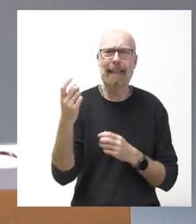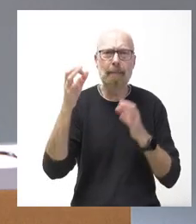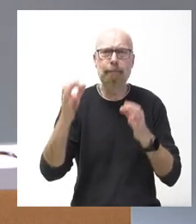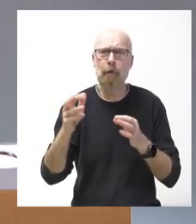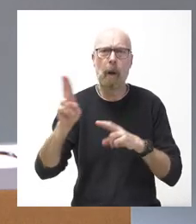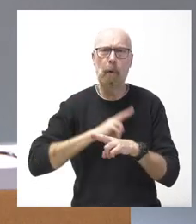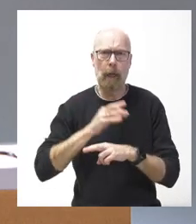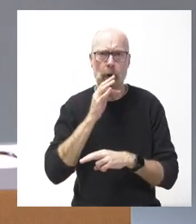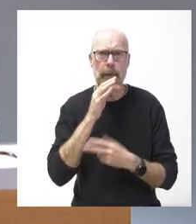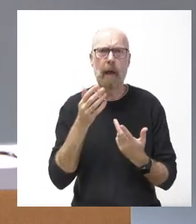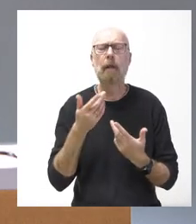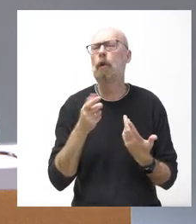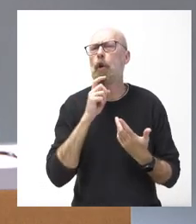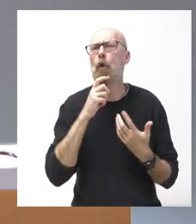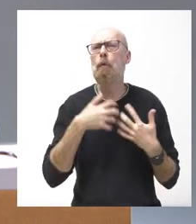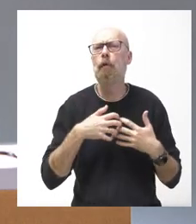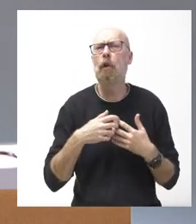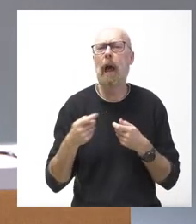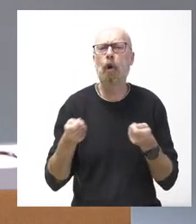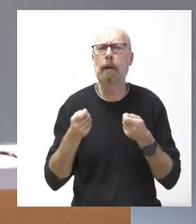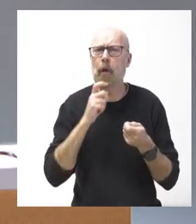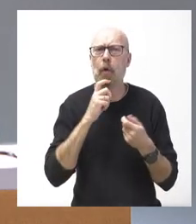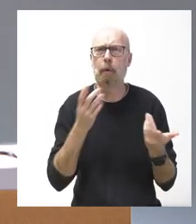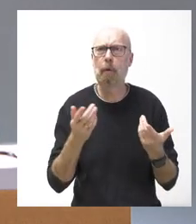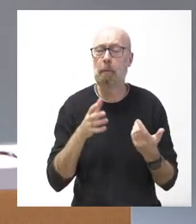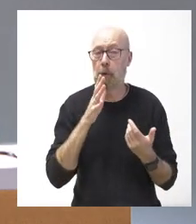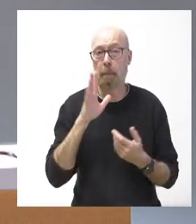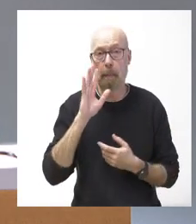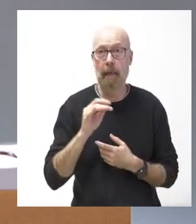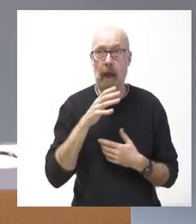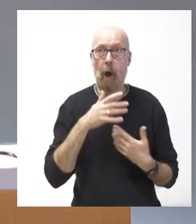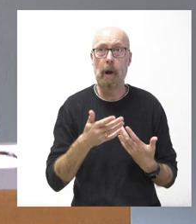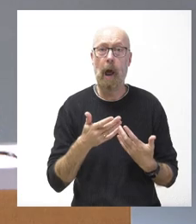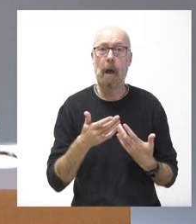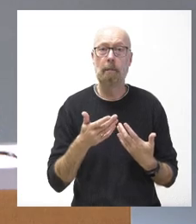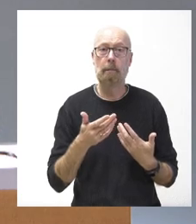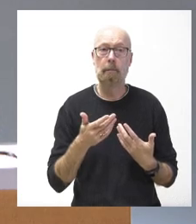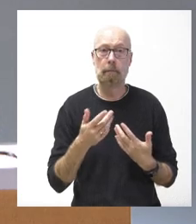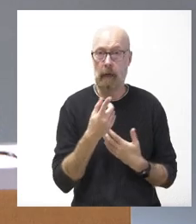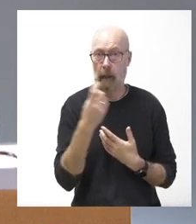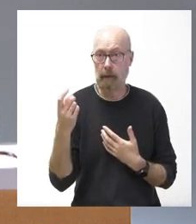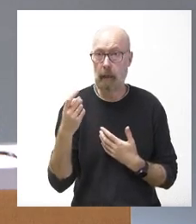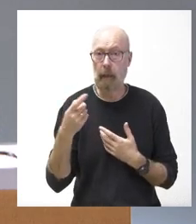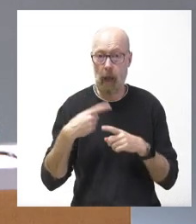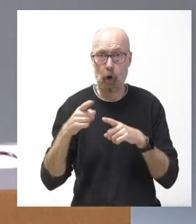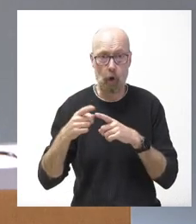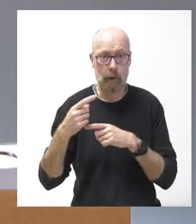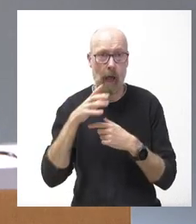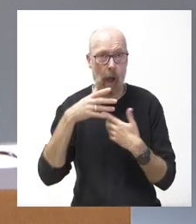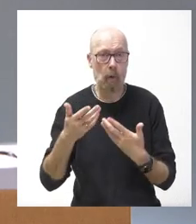¿Cómo está funcionando esta coordinación? Al parecer es ahora cuando más se están necesitando medios. No sé si